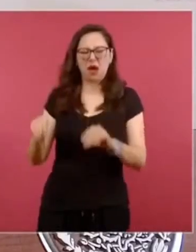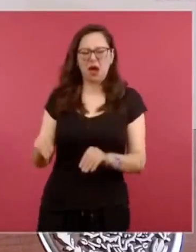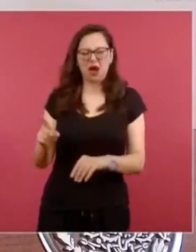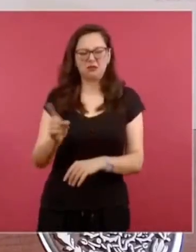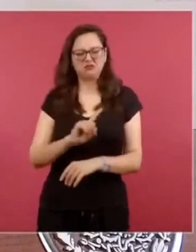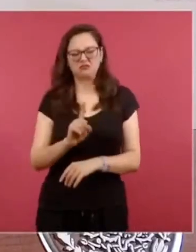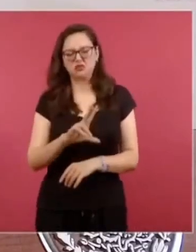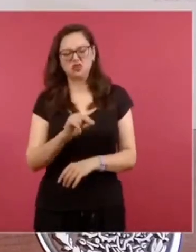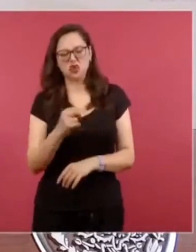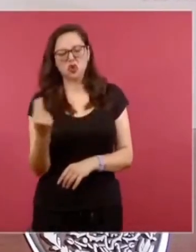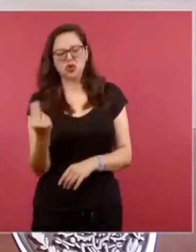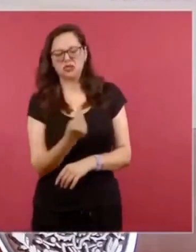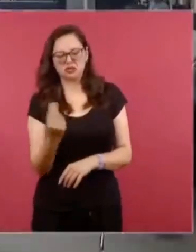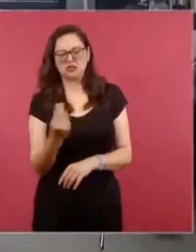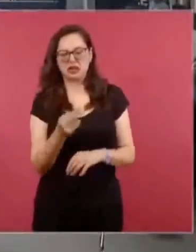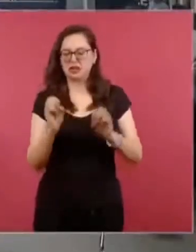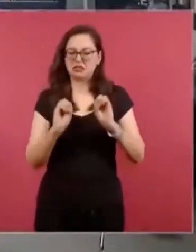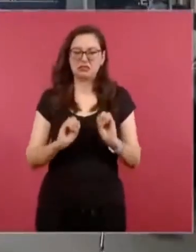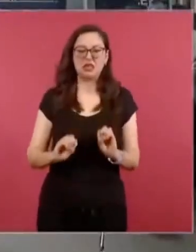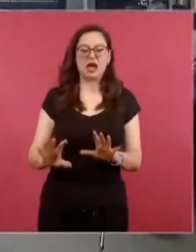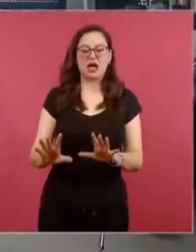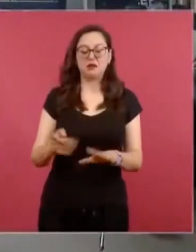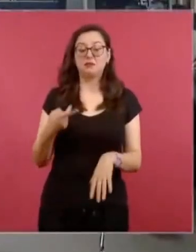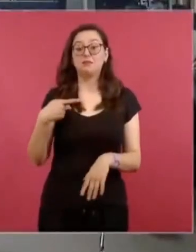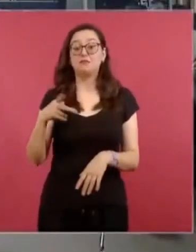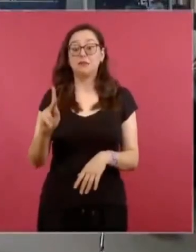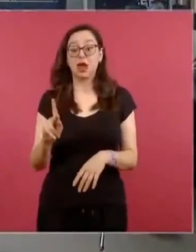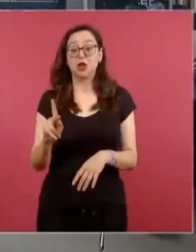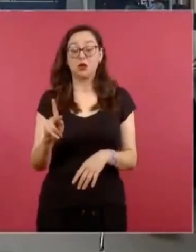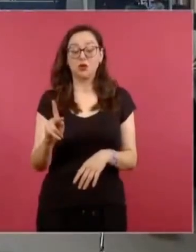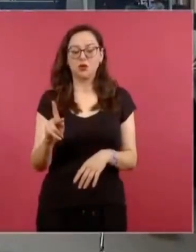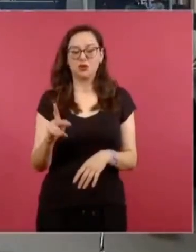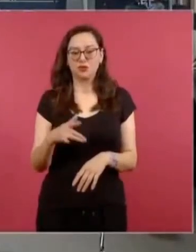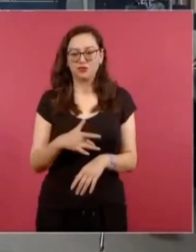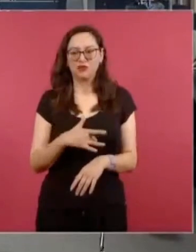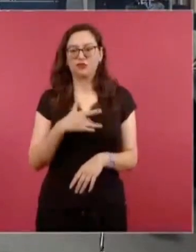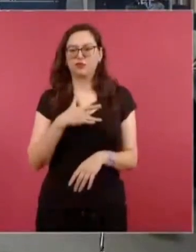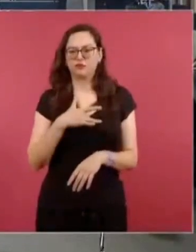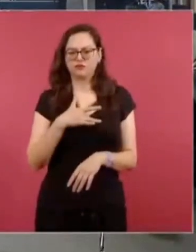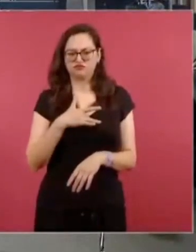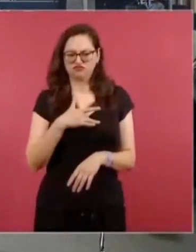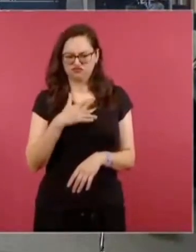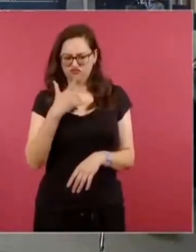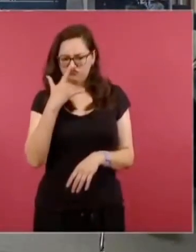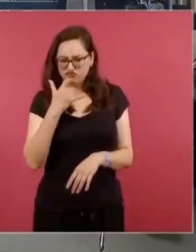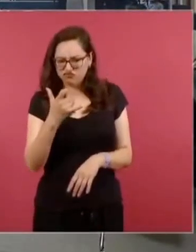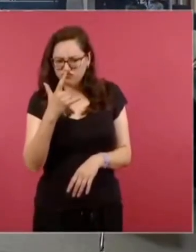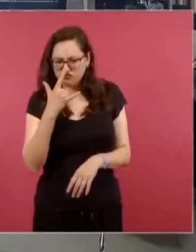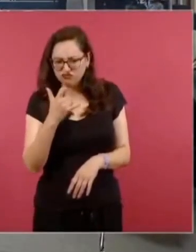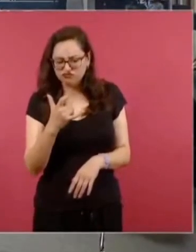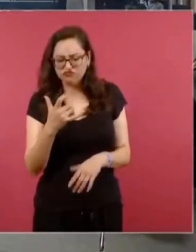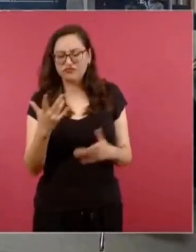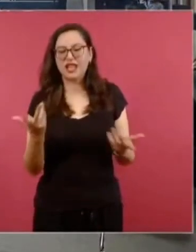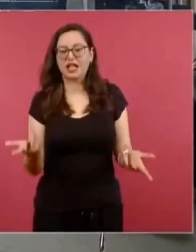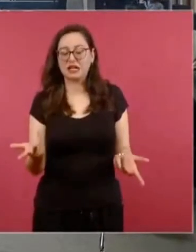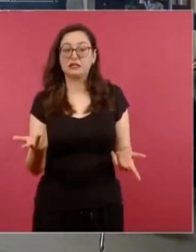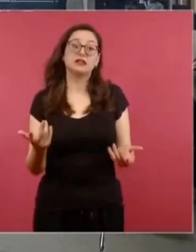hubo también más aumento de temperatura